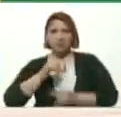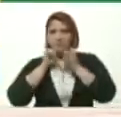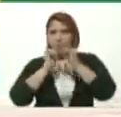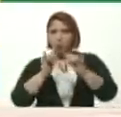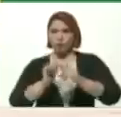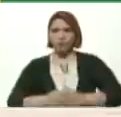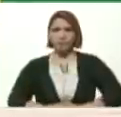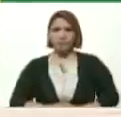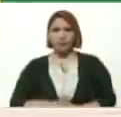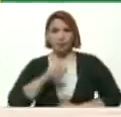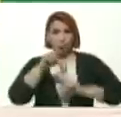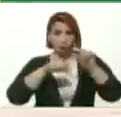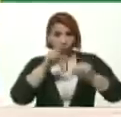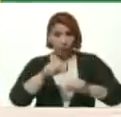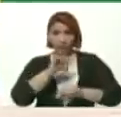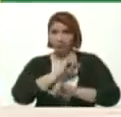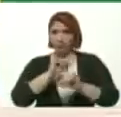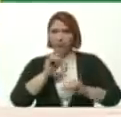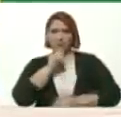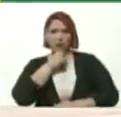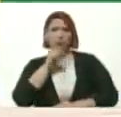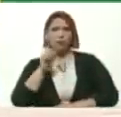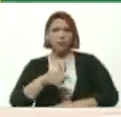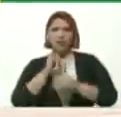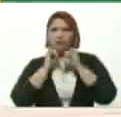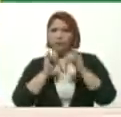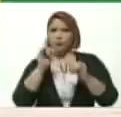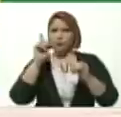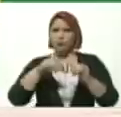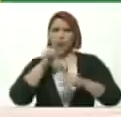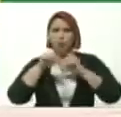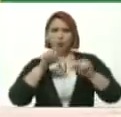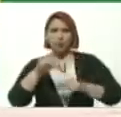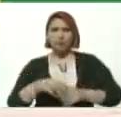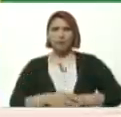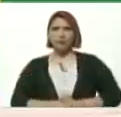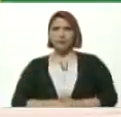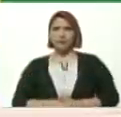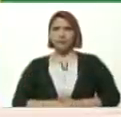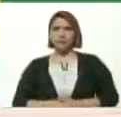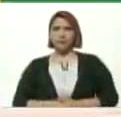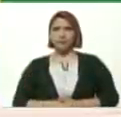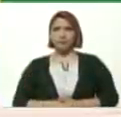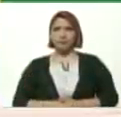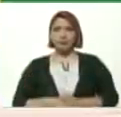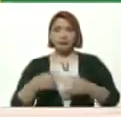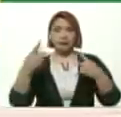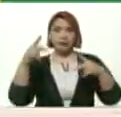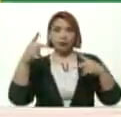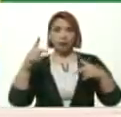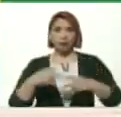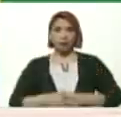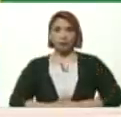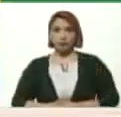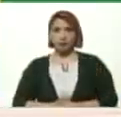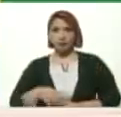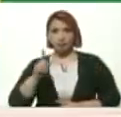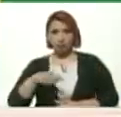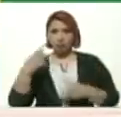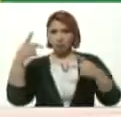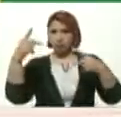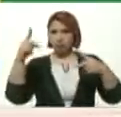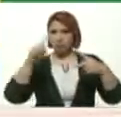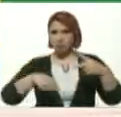En Twitter Que ya es antiguo Pero también se difunden En Twitter En TikTok Sirve para TikTok